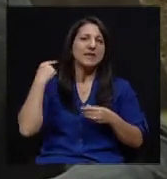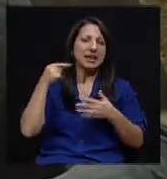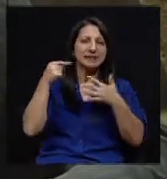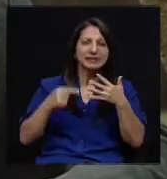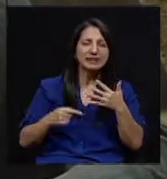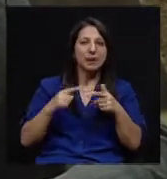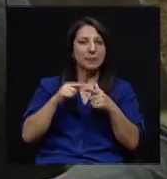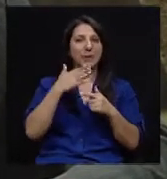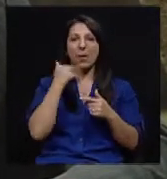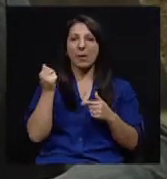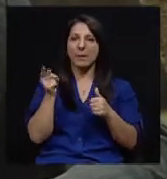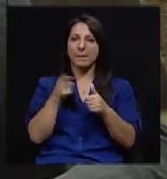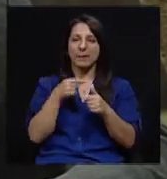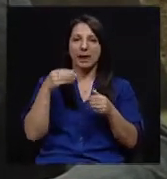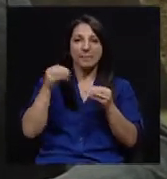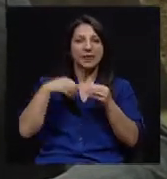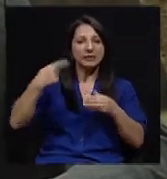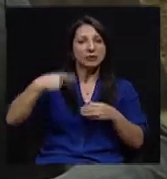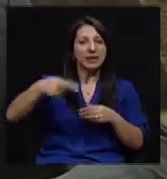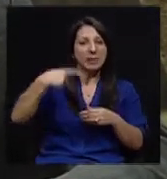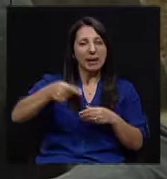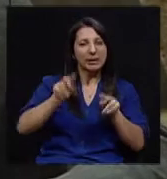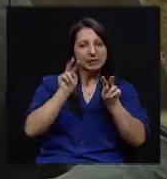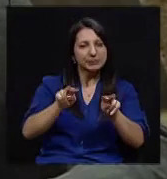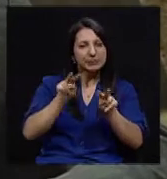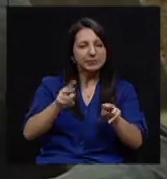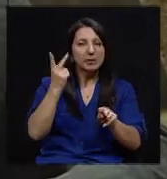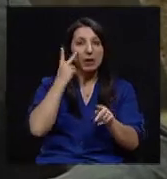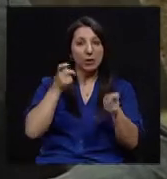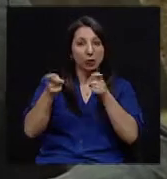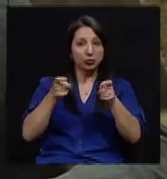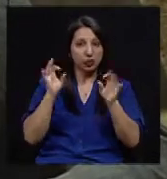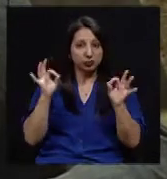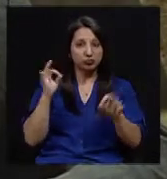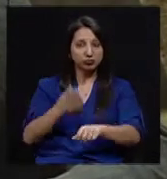verlo al principio más a menudo, para estar seguro de que el control está siendo el mejor.